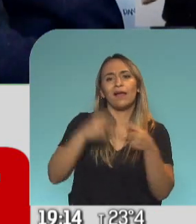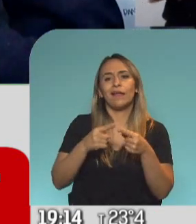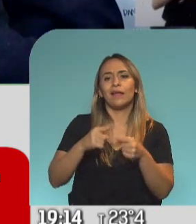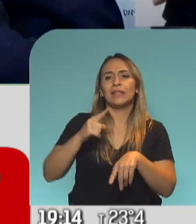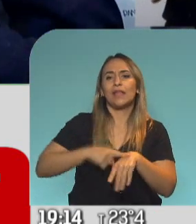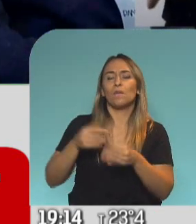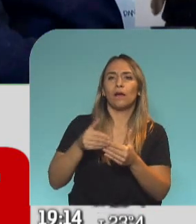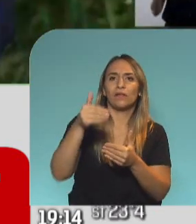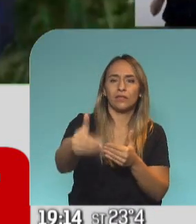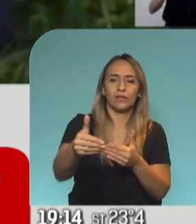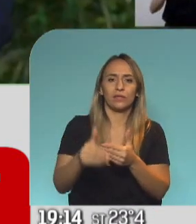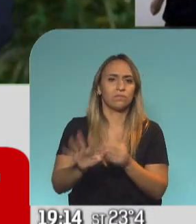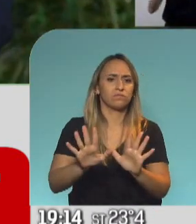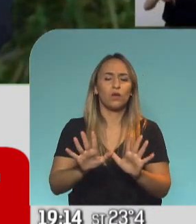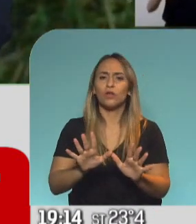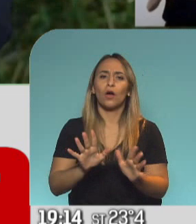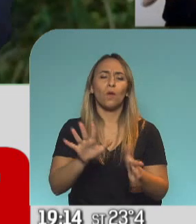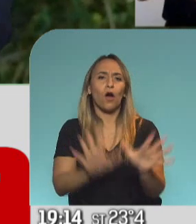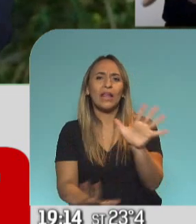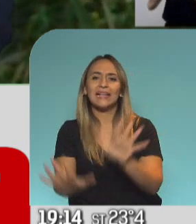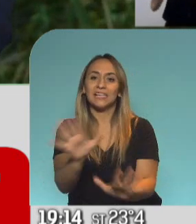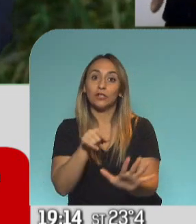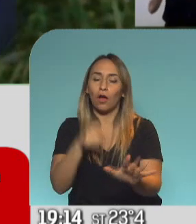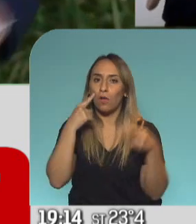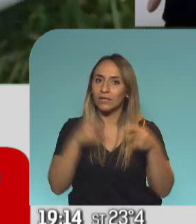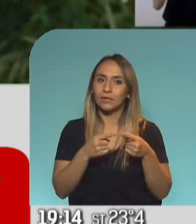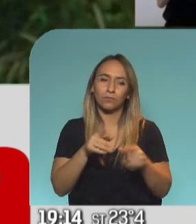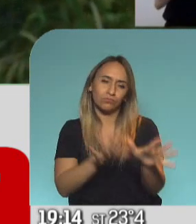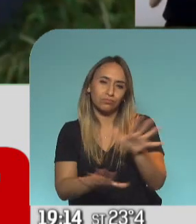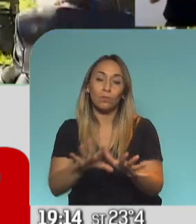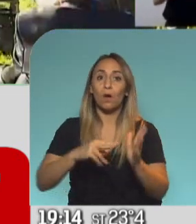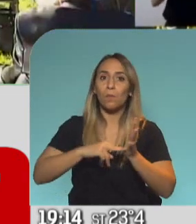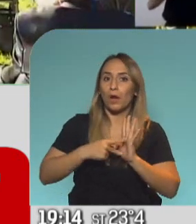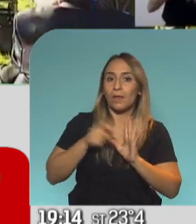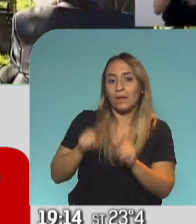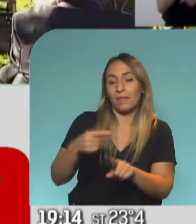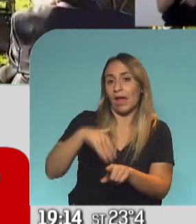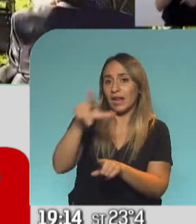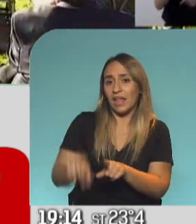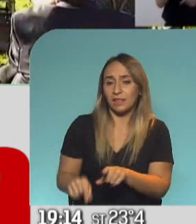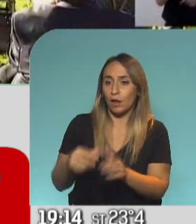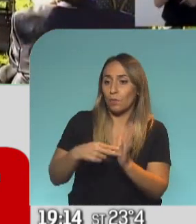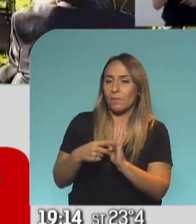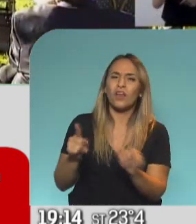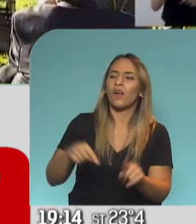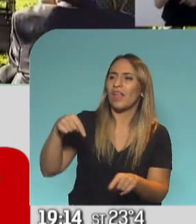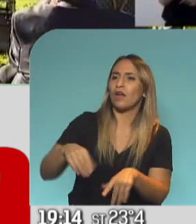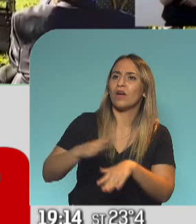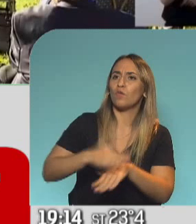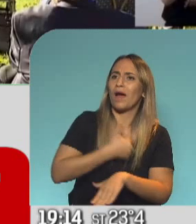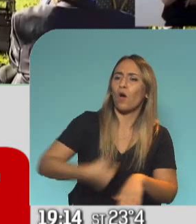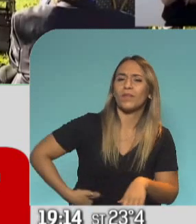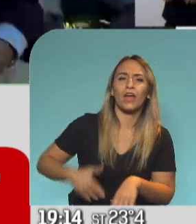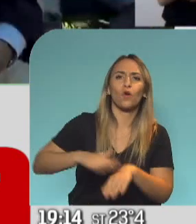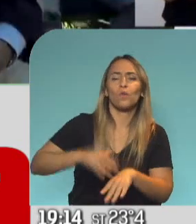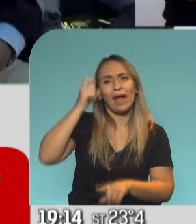inflación y demás, sino cuestiones estructurales, ¿no? Problemas que aquejan a la Argentina no desde ahora, no con este gobierno, no con el anterior,